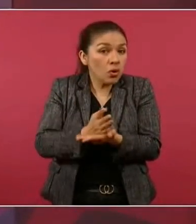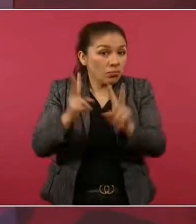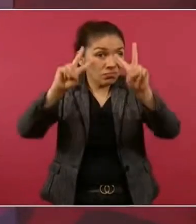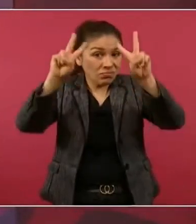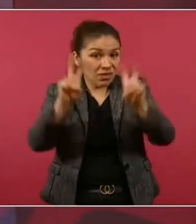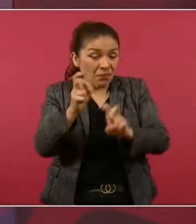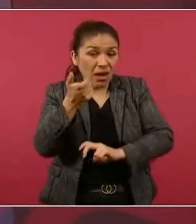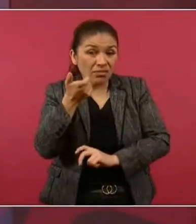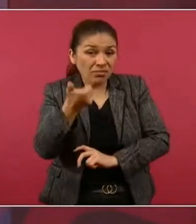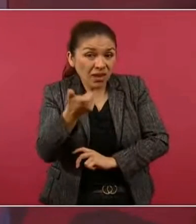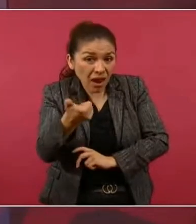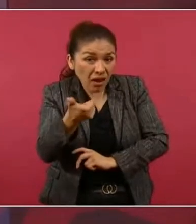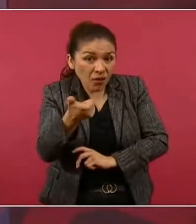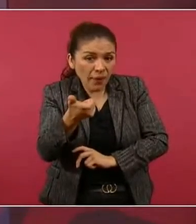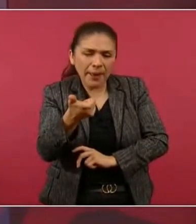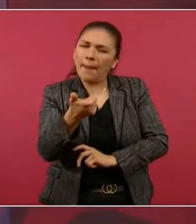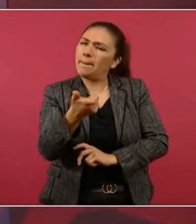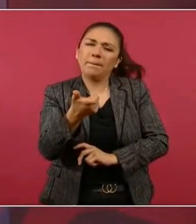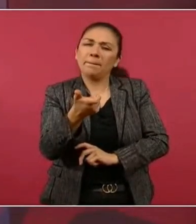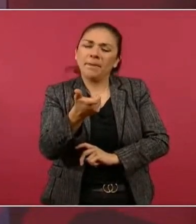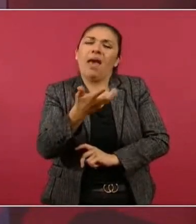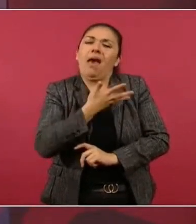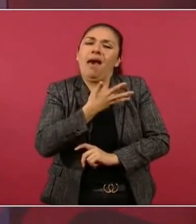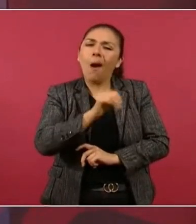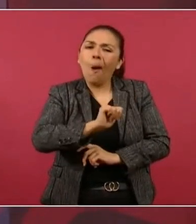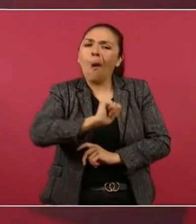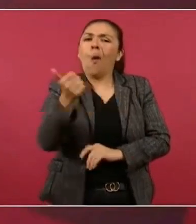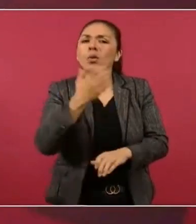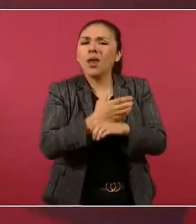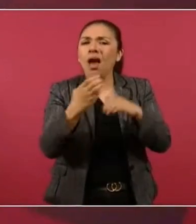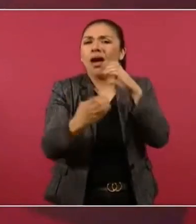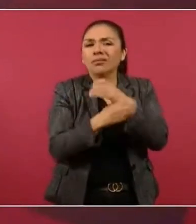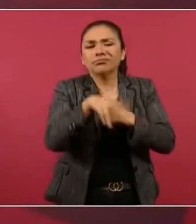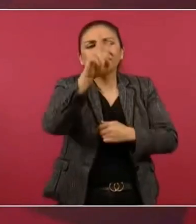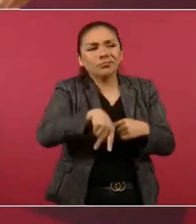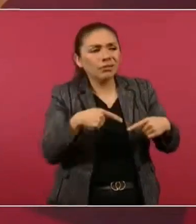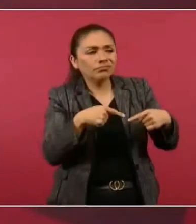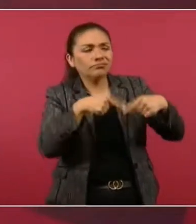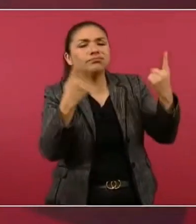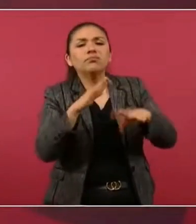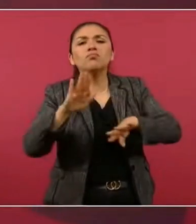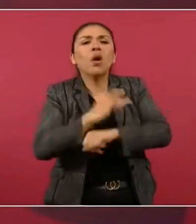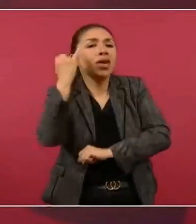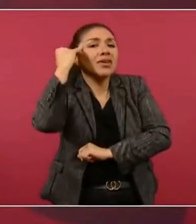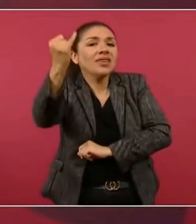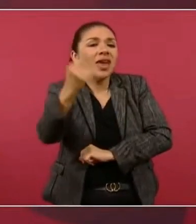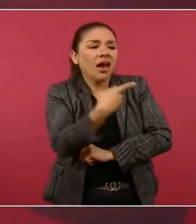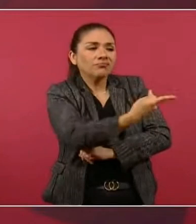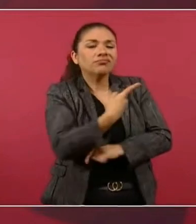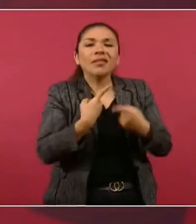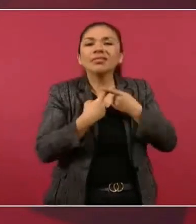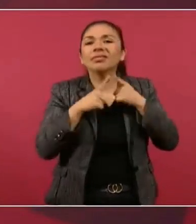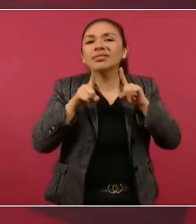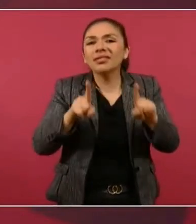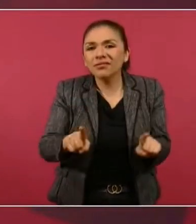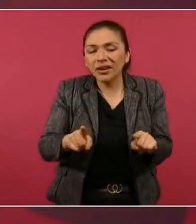económico, pues, las diferencias que tenemos. Es un asunto ideológico que son